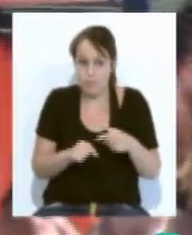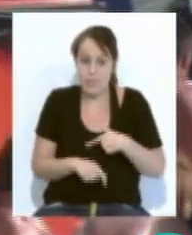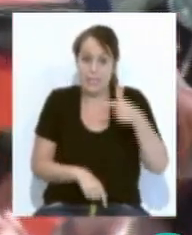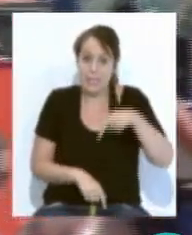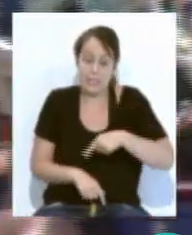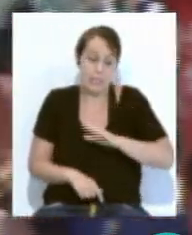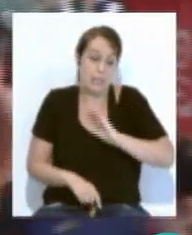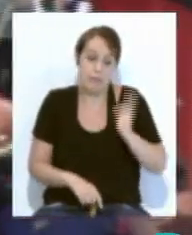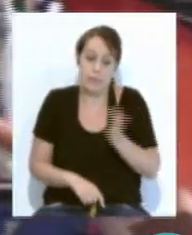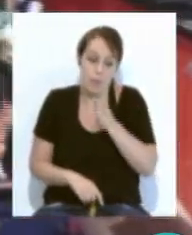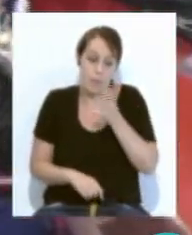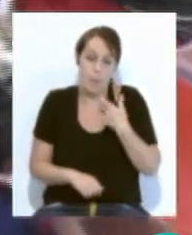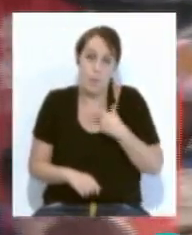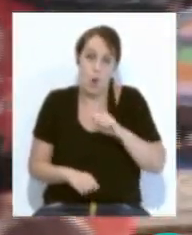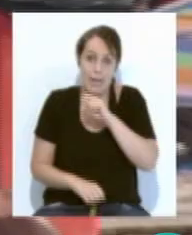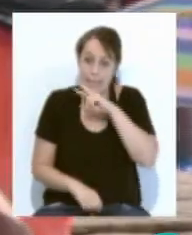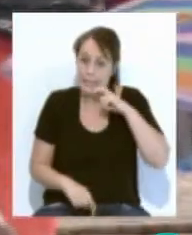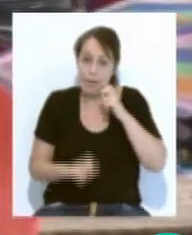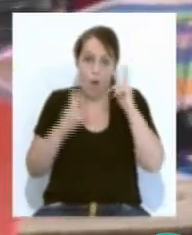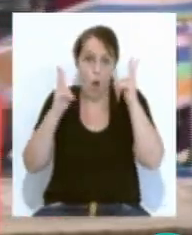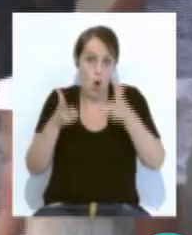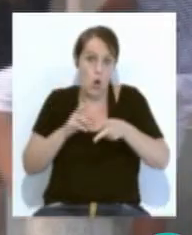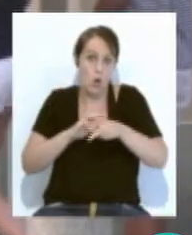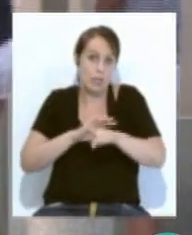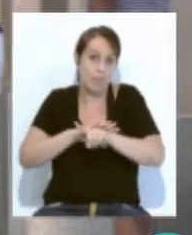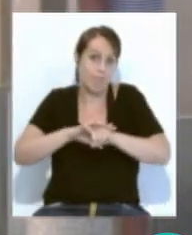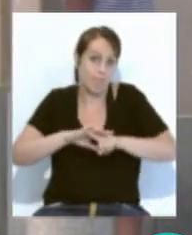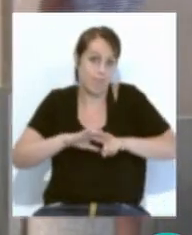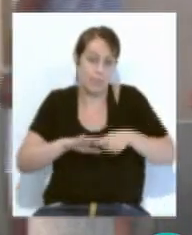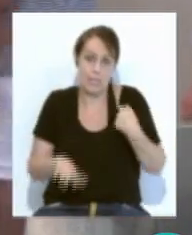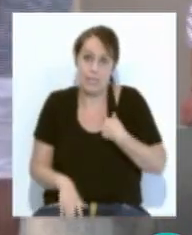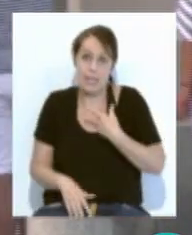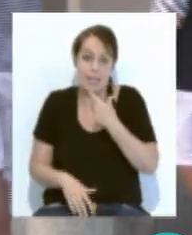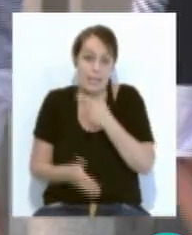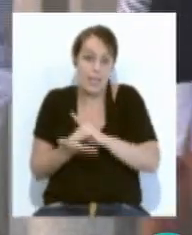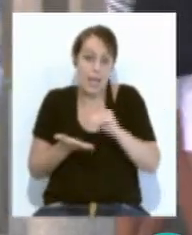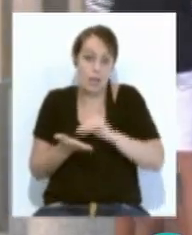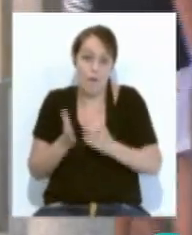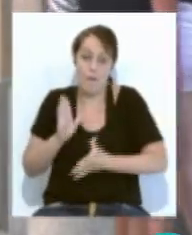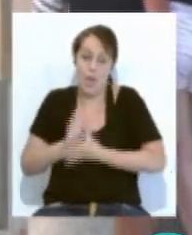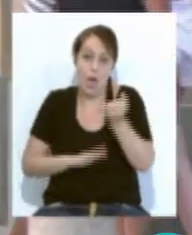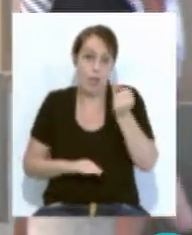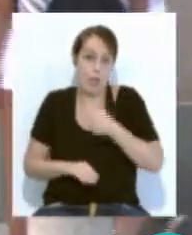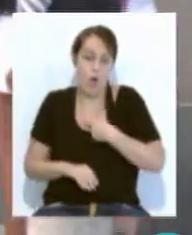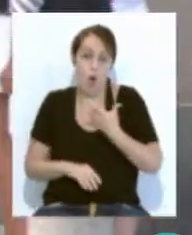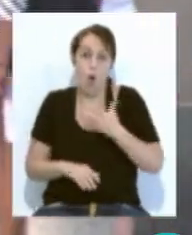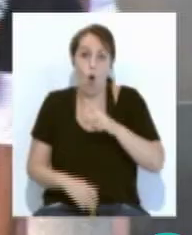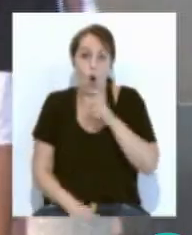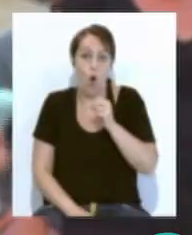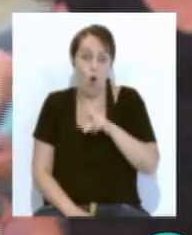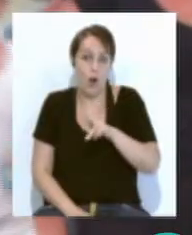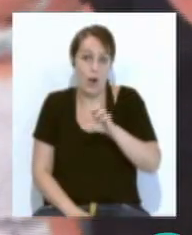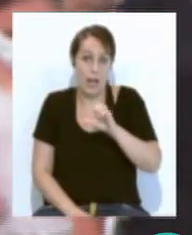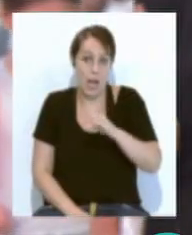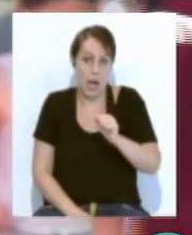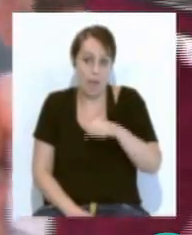significativo descenso en el número de reservas hoteleras. Según los datos facilitados por la Federación de Hostelería de Cádiz, ORECA, la